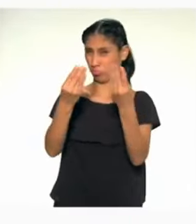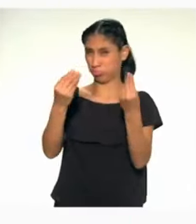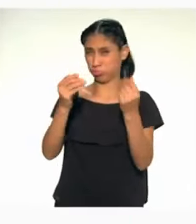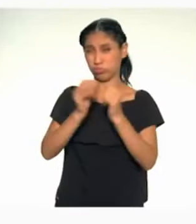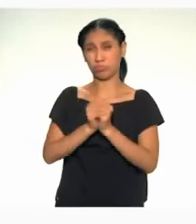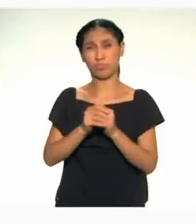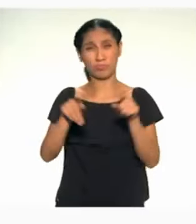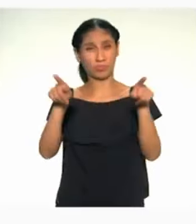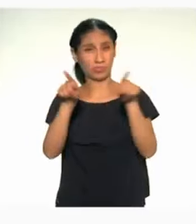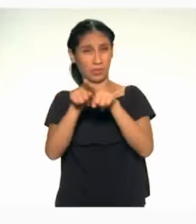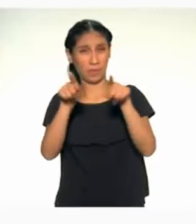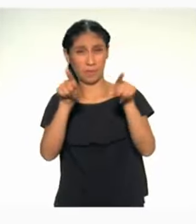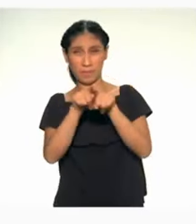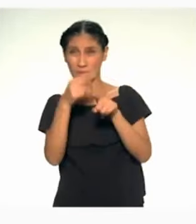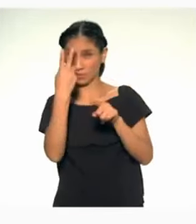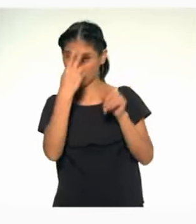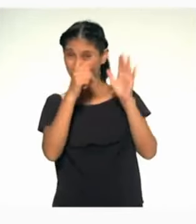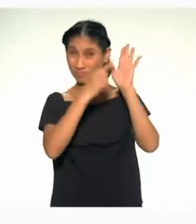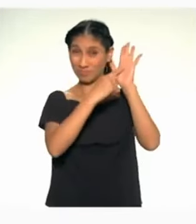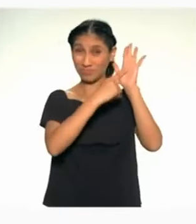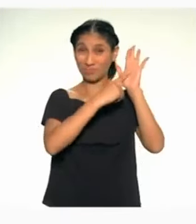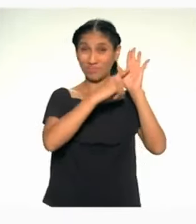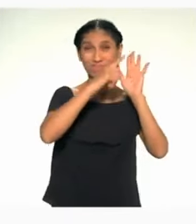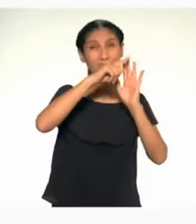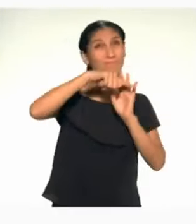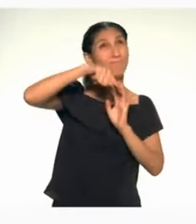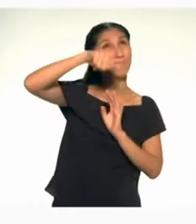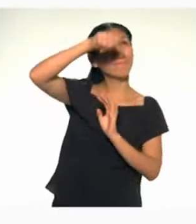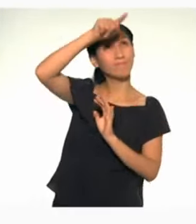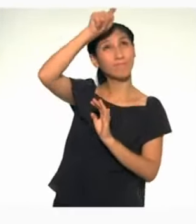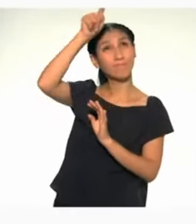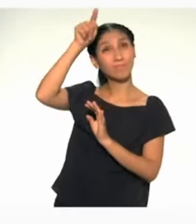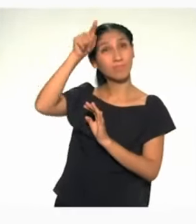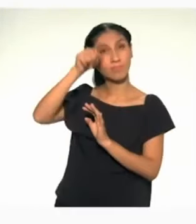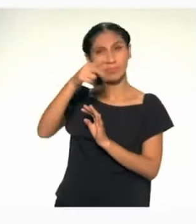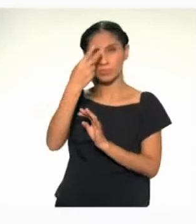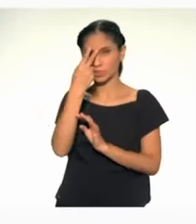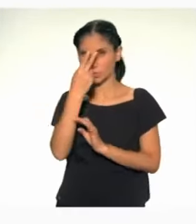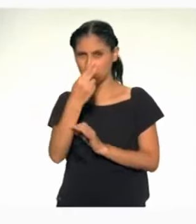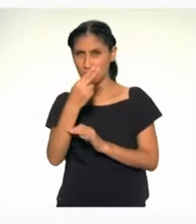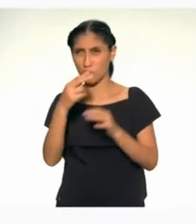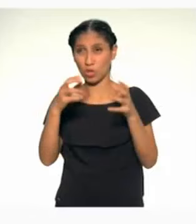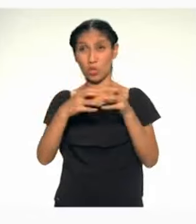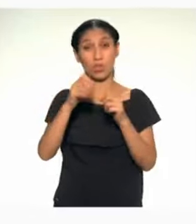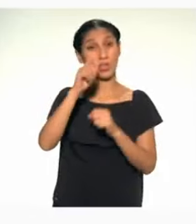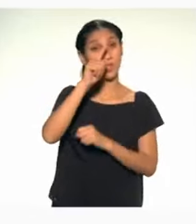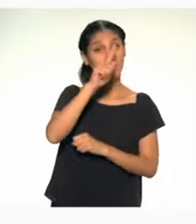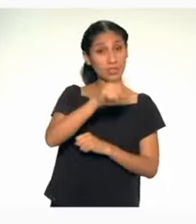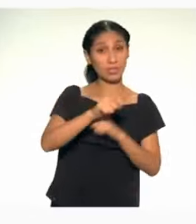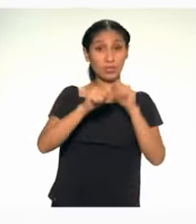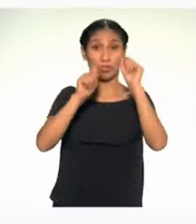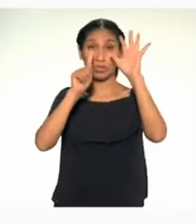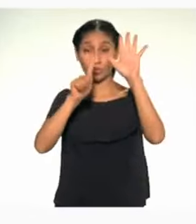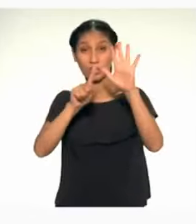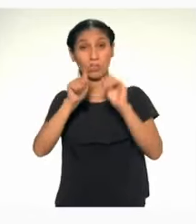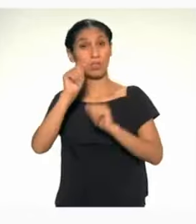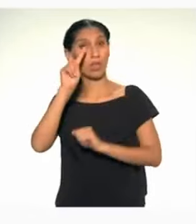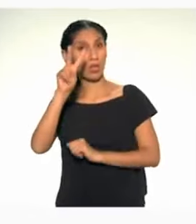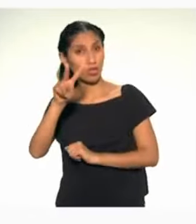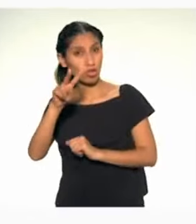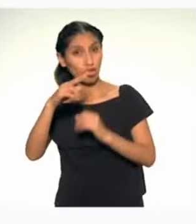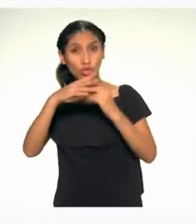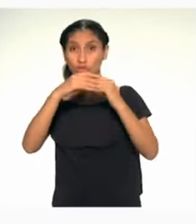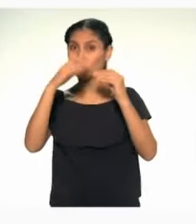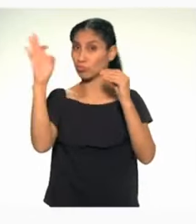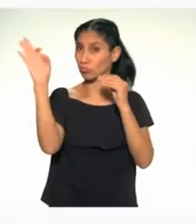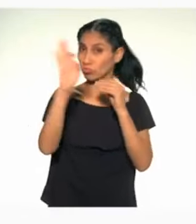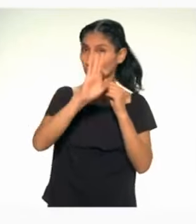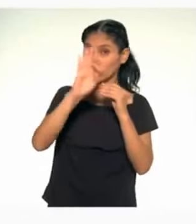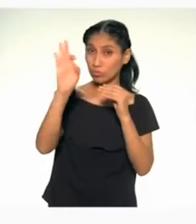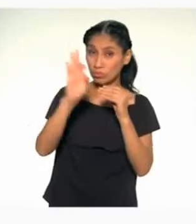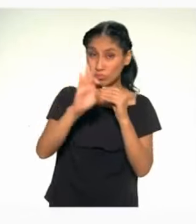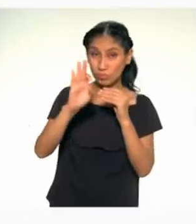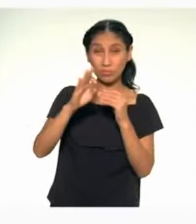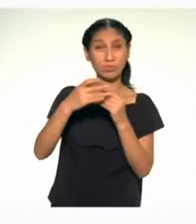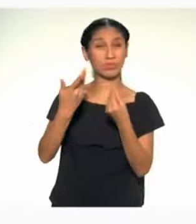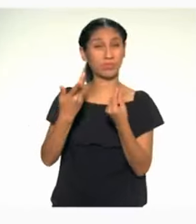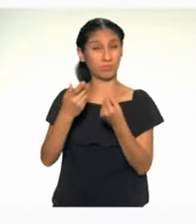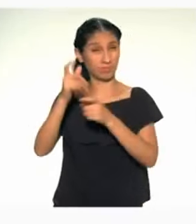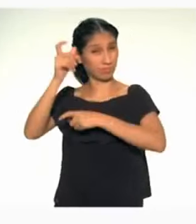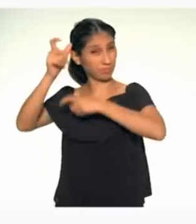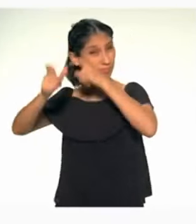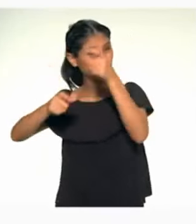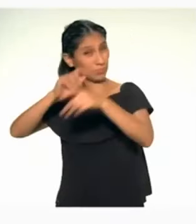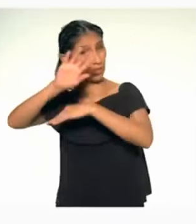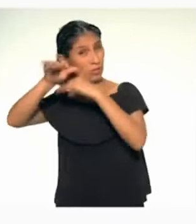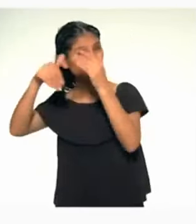cuenca amazónica se han identificado un total de 162 especies de frutas que son consumidas regularmente por la población.